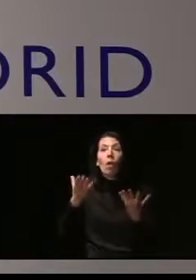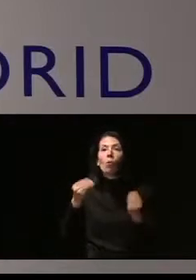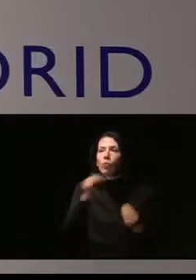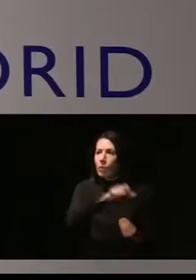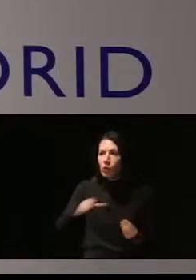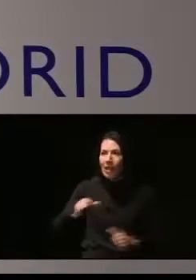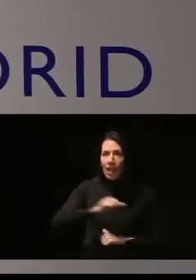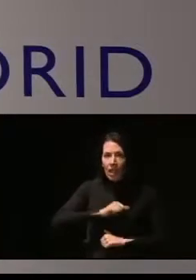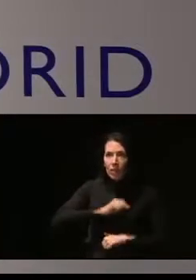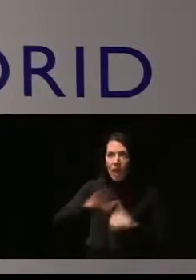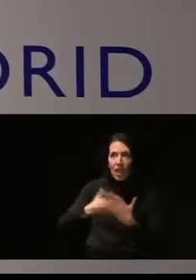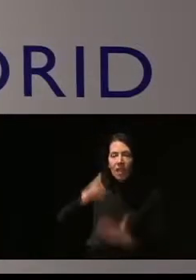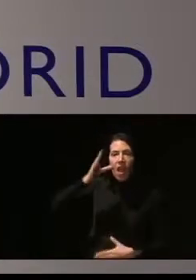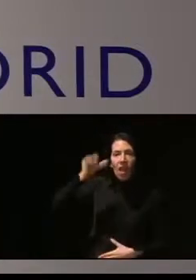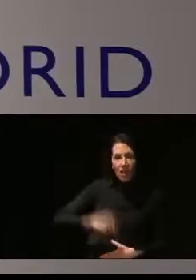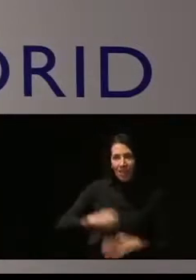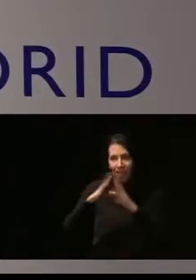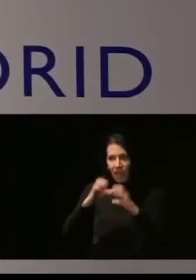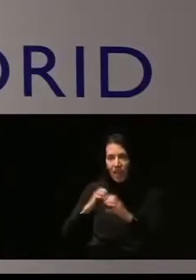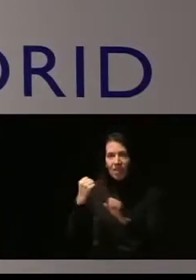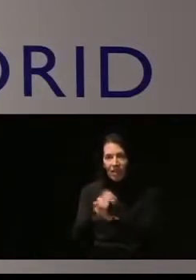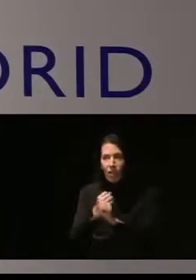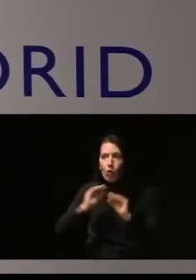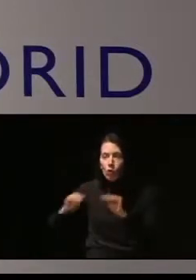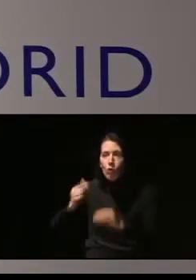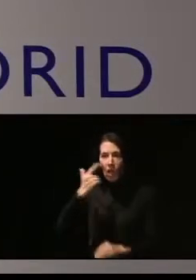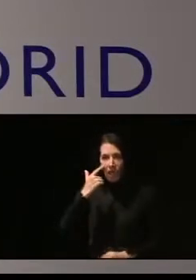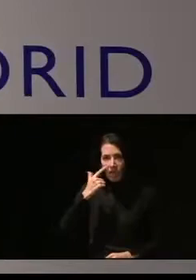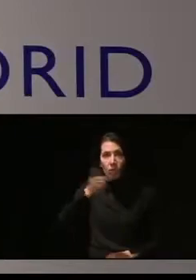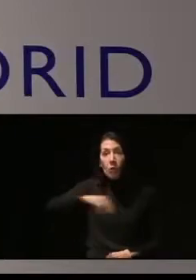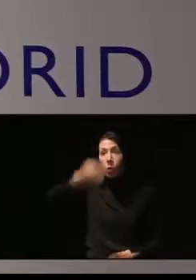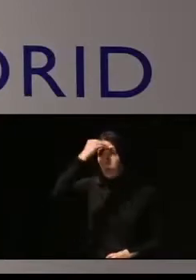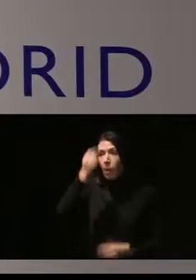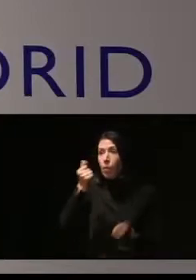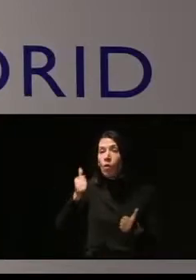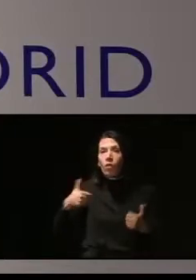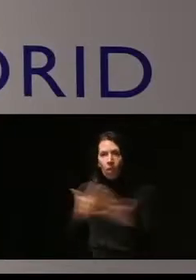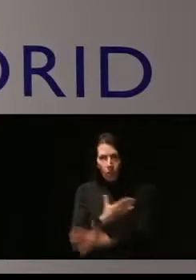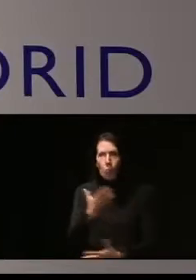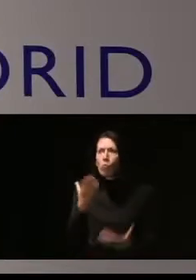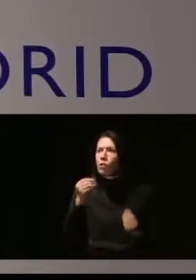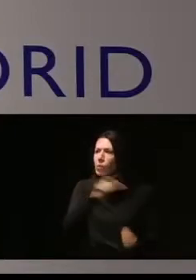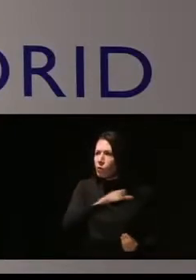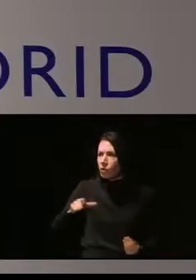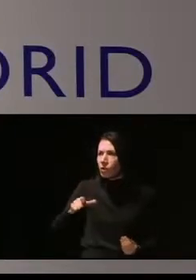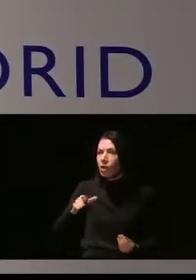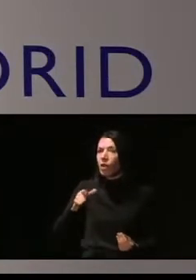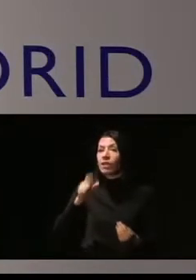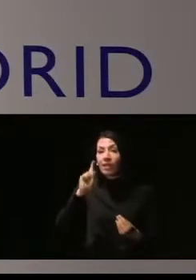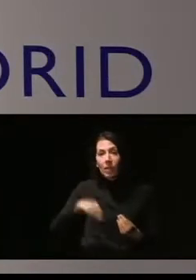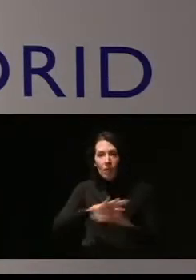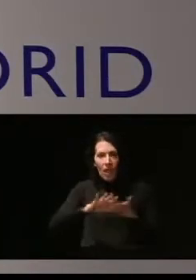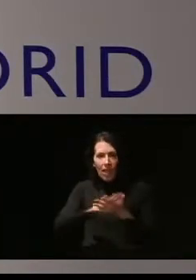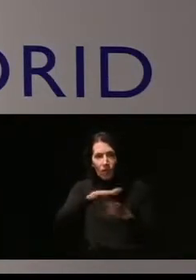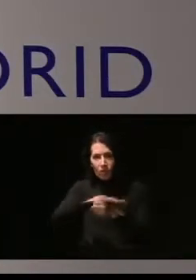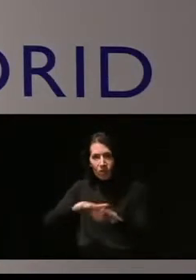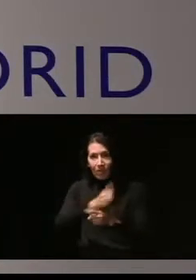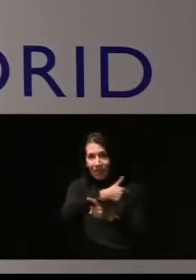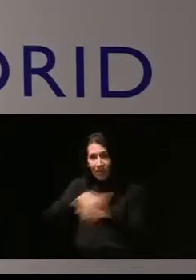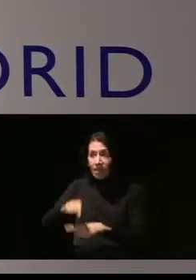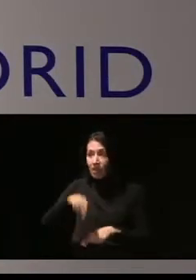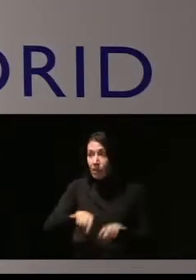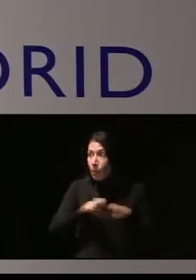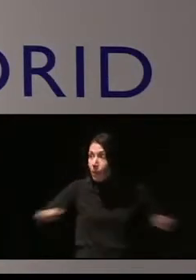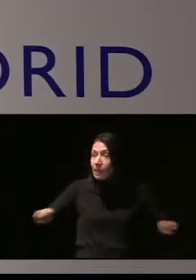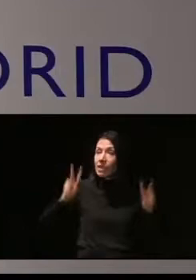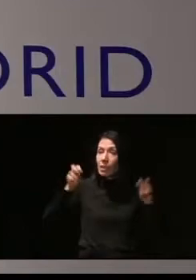de este trabajo. Mucha más de la que les puede parecer. Y del carácter transversal, me decían, de esta mesa de la